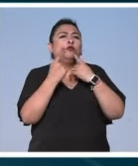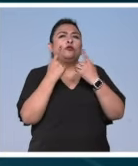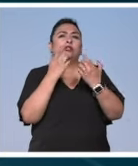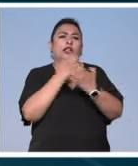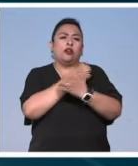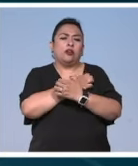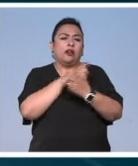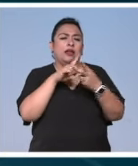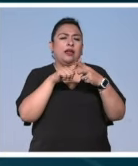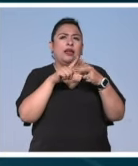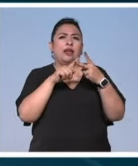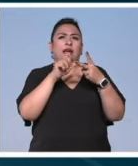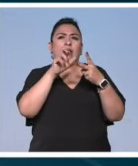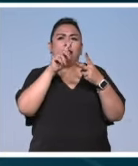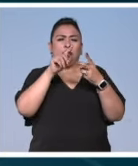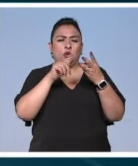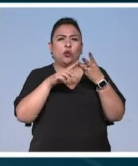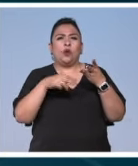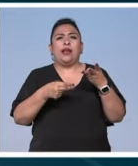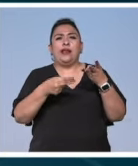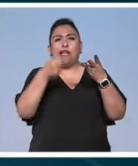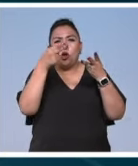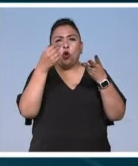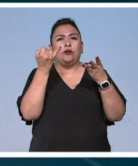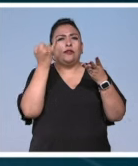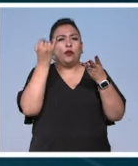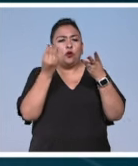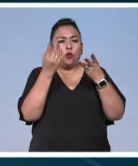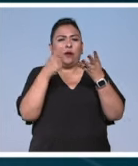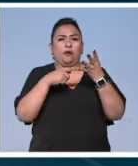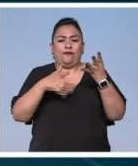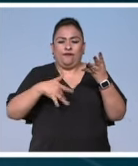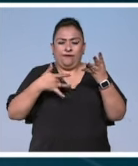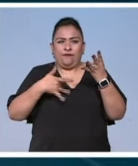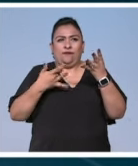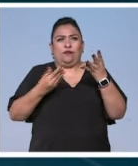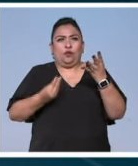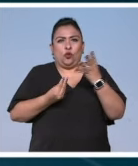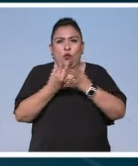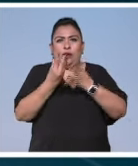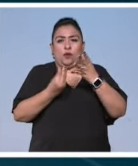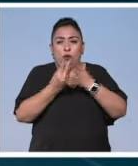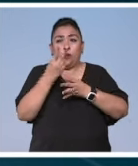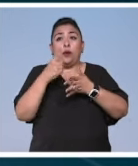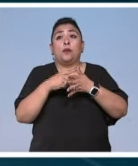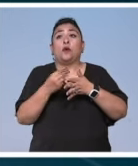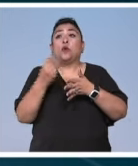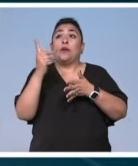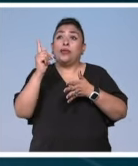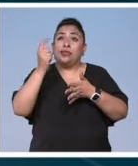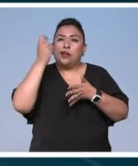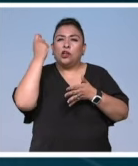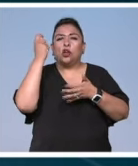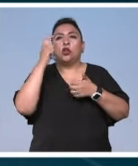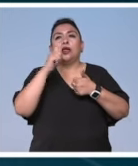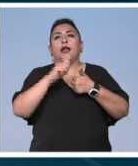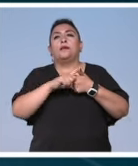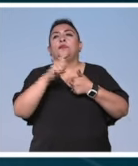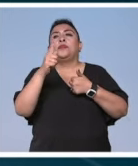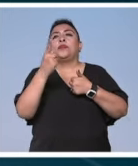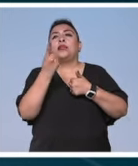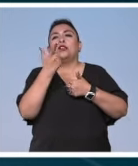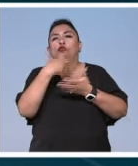arte y cultura, de negocios y emprendimiento, de motivación y resiliencia y nuevas tendencias en tecnología, en